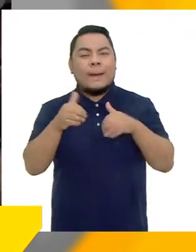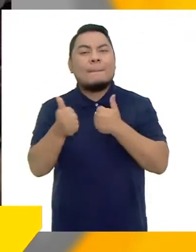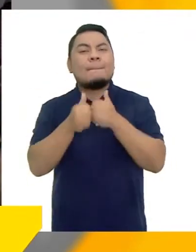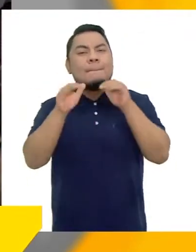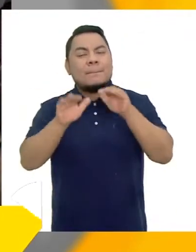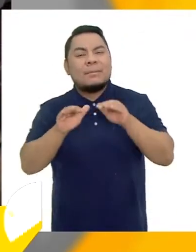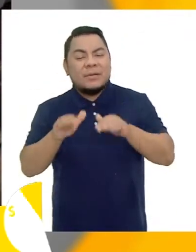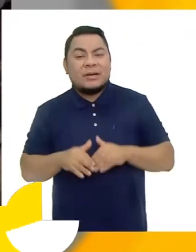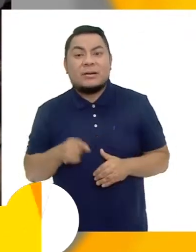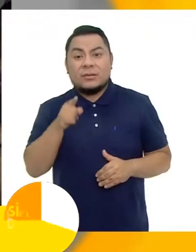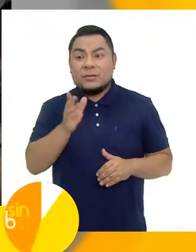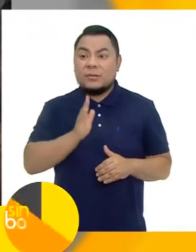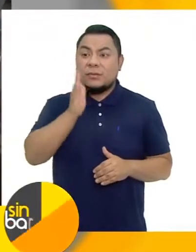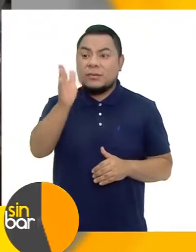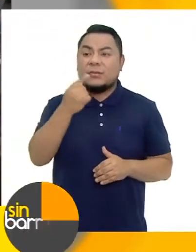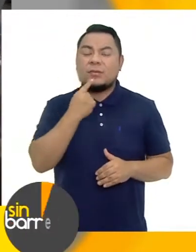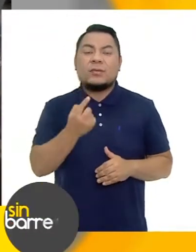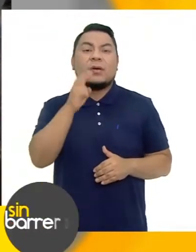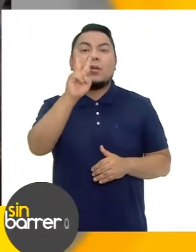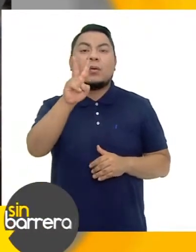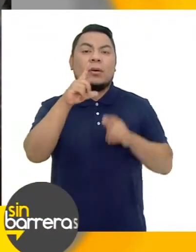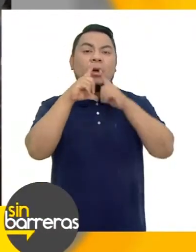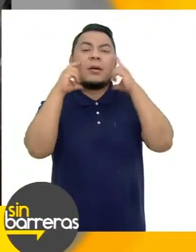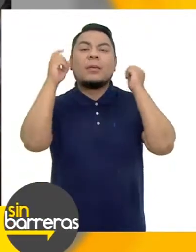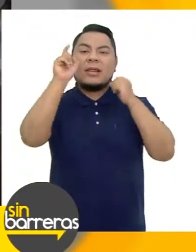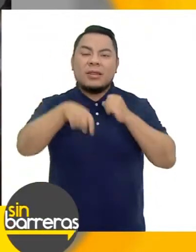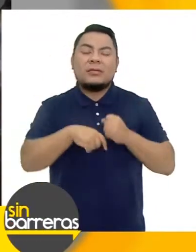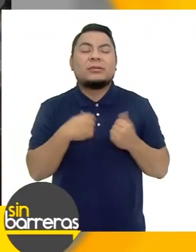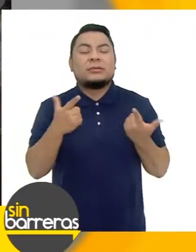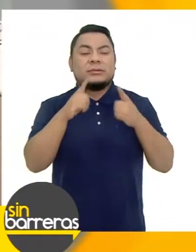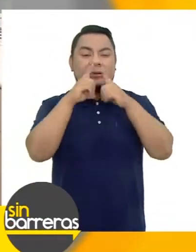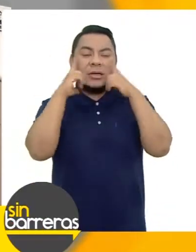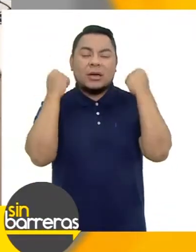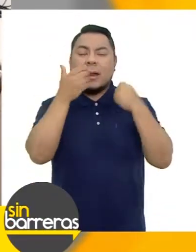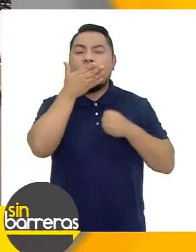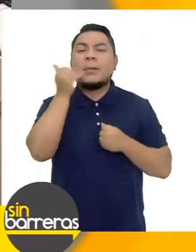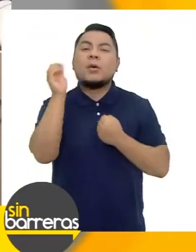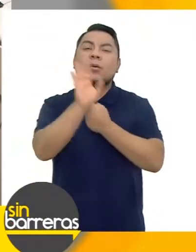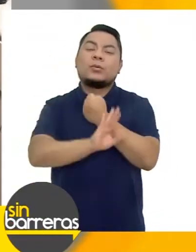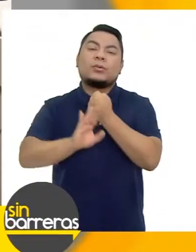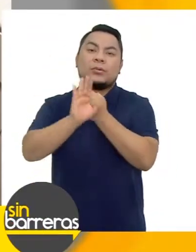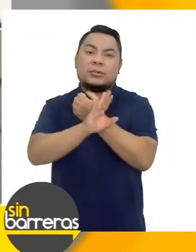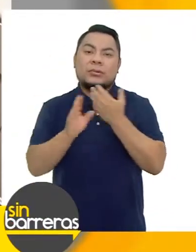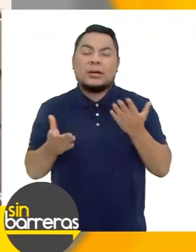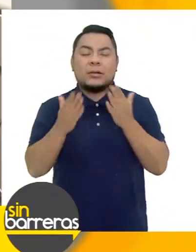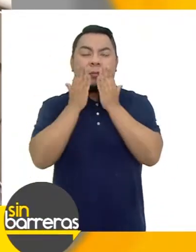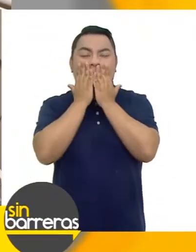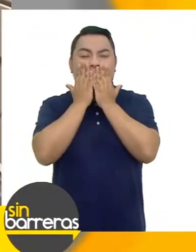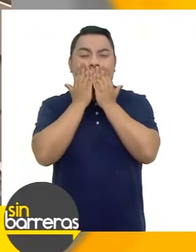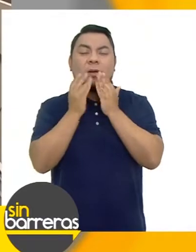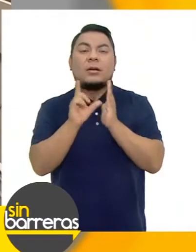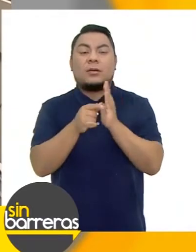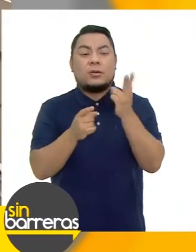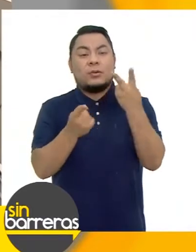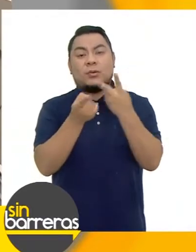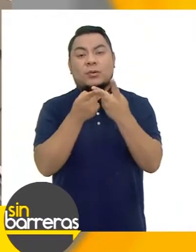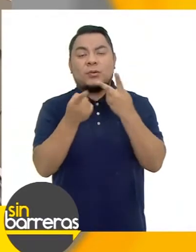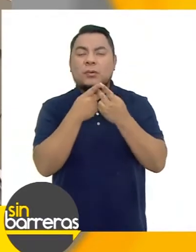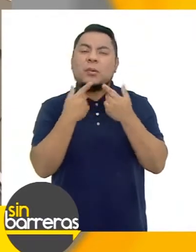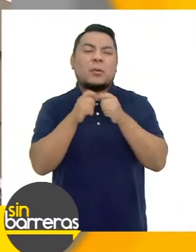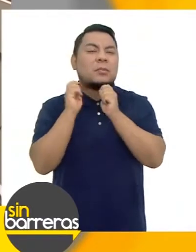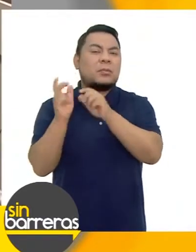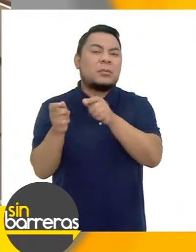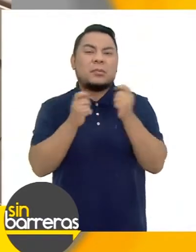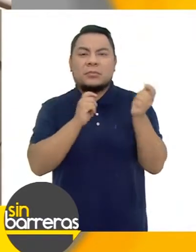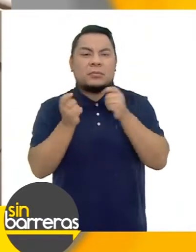posible Pero si tienen que hacerlo Que salgan con dos mascarillas Una mascarilla de mejor protección Pegada a su rostro Y la segunda que puede ser una